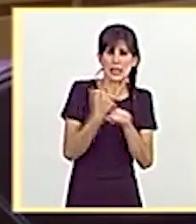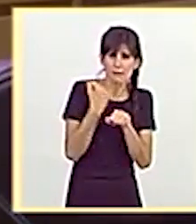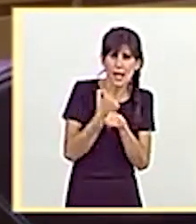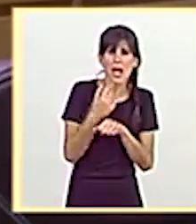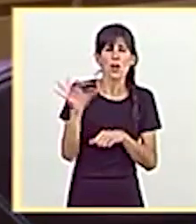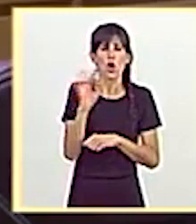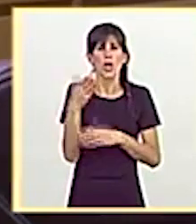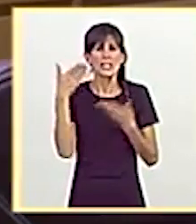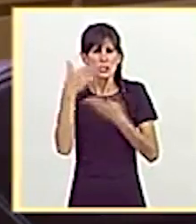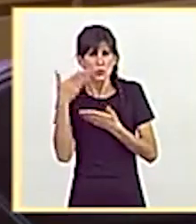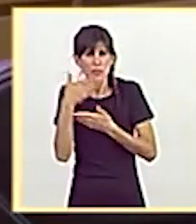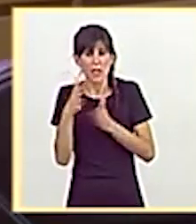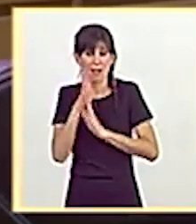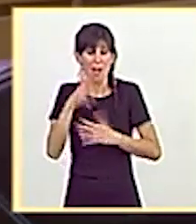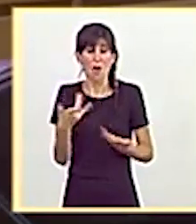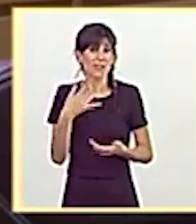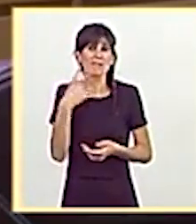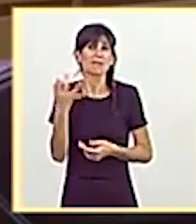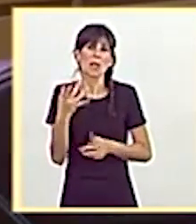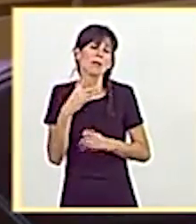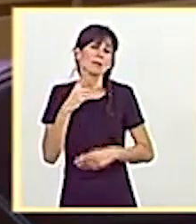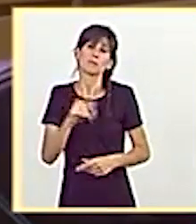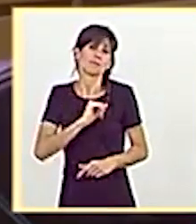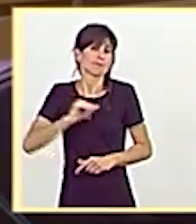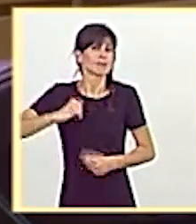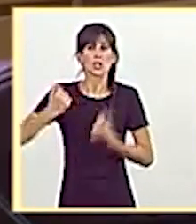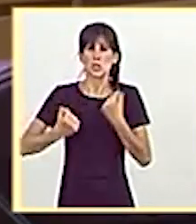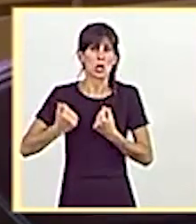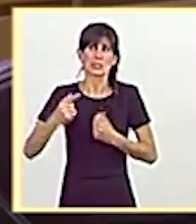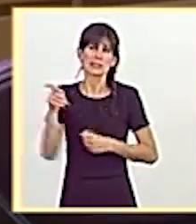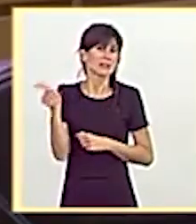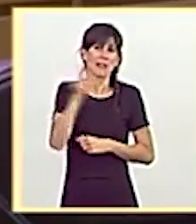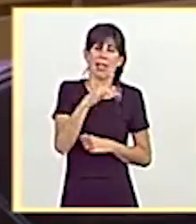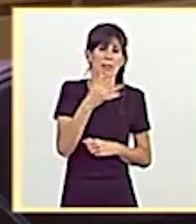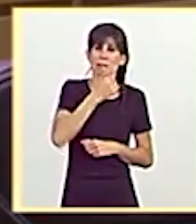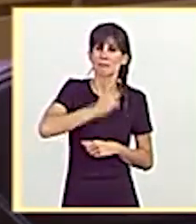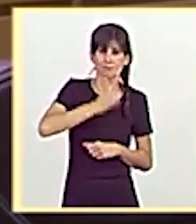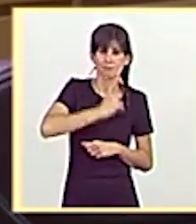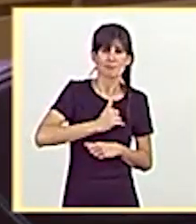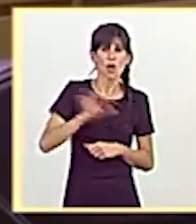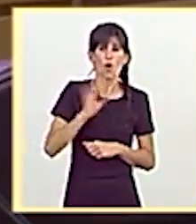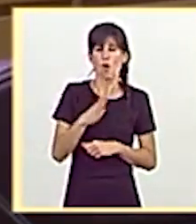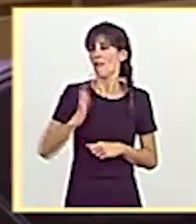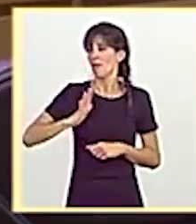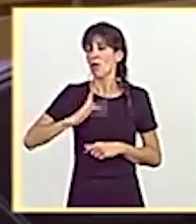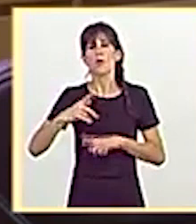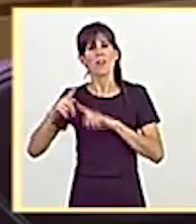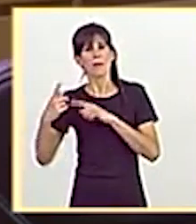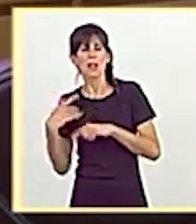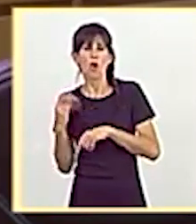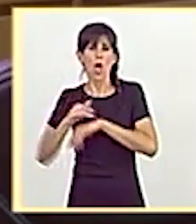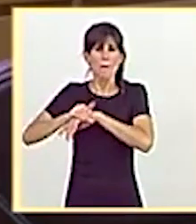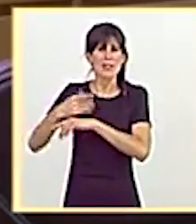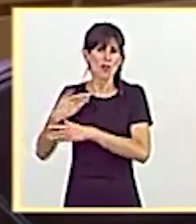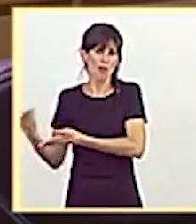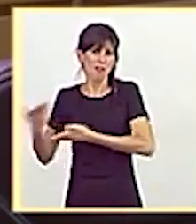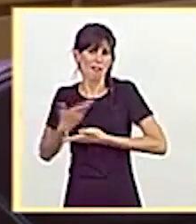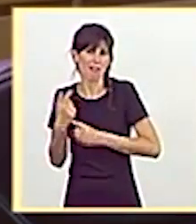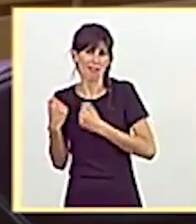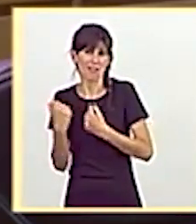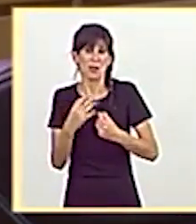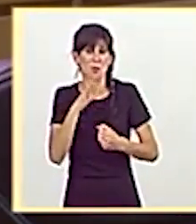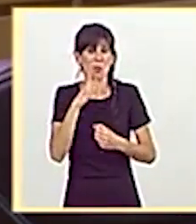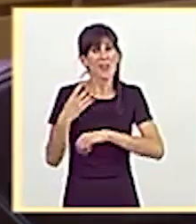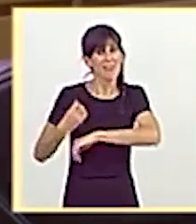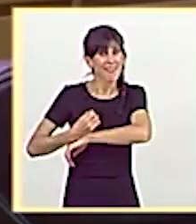o a estudiar y que hoy se ven obligados a usar su vehículo particular o pedirle el favor a algún familiar o algún amigo, ya que el servicio